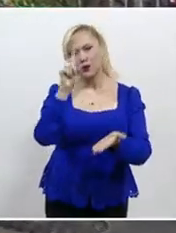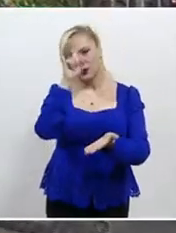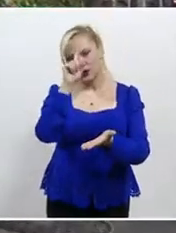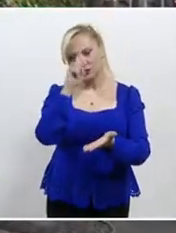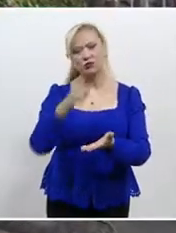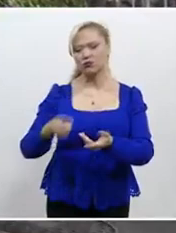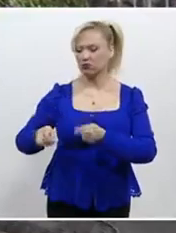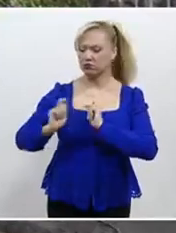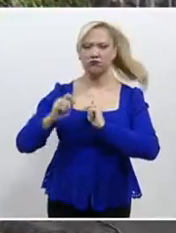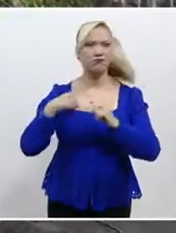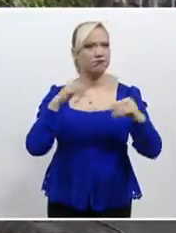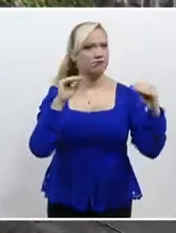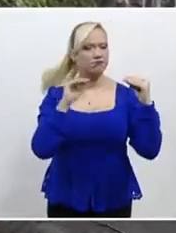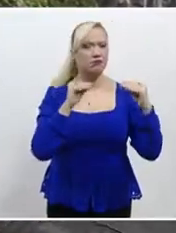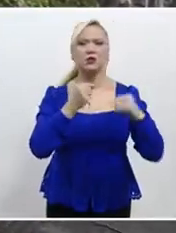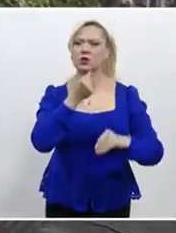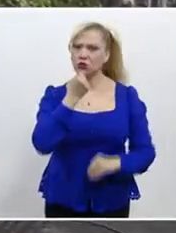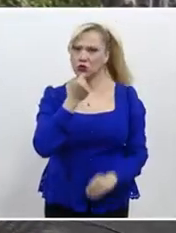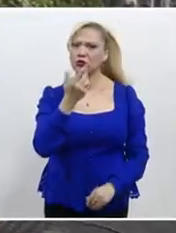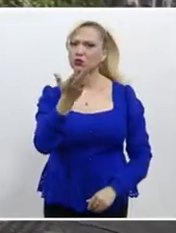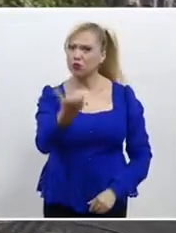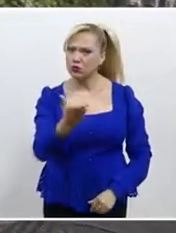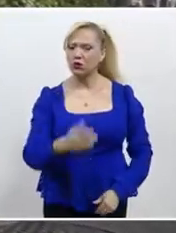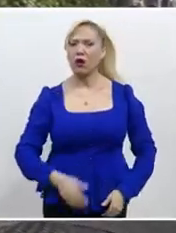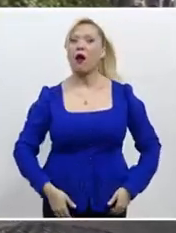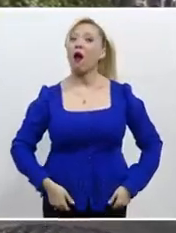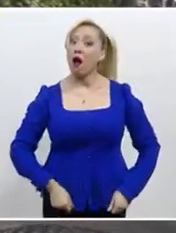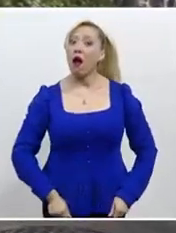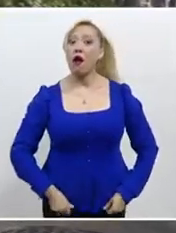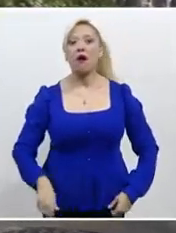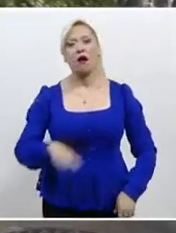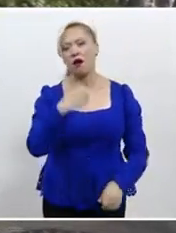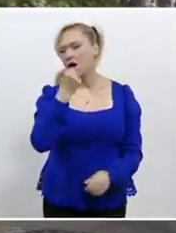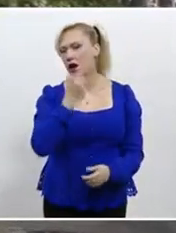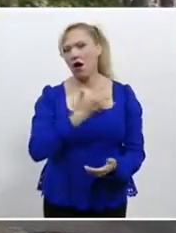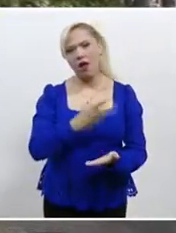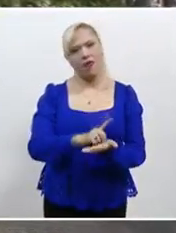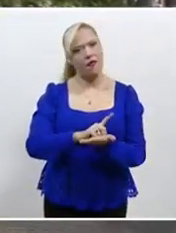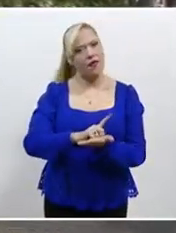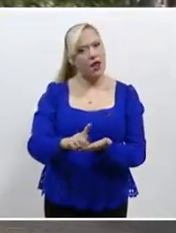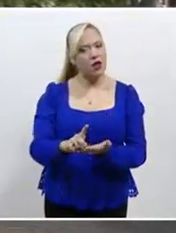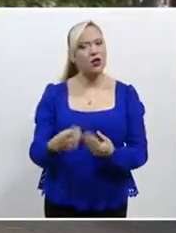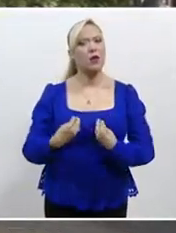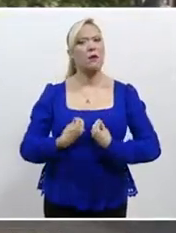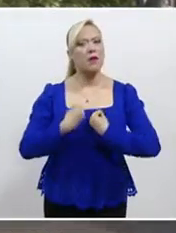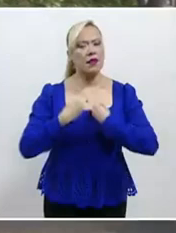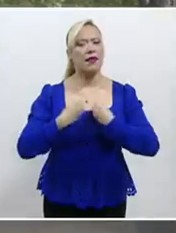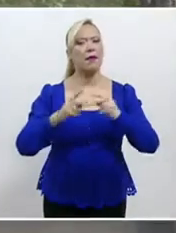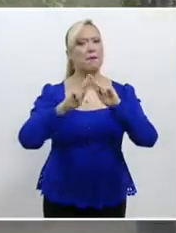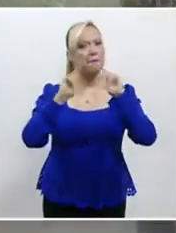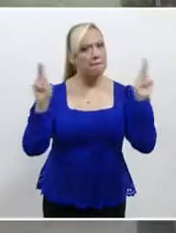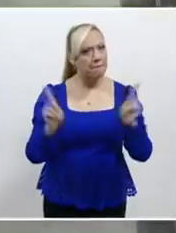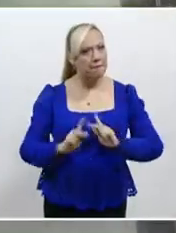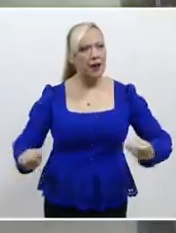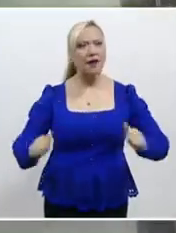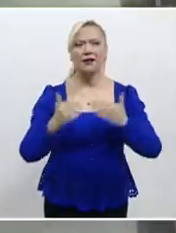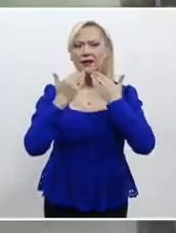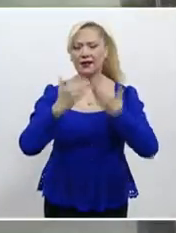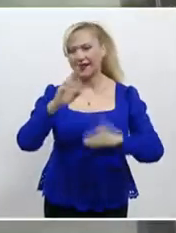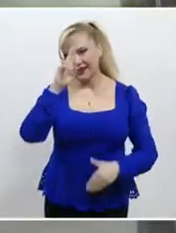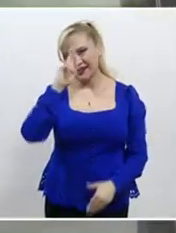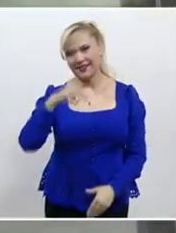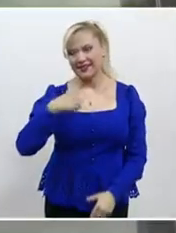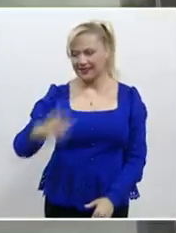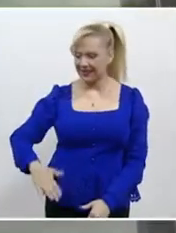representación jurídica. Indicó que este sector de la población tiene derecho a la vida, a la paz, a la supervivencia y al